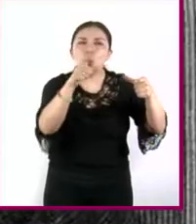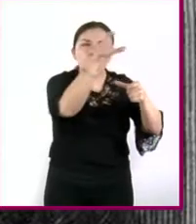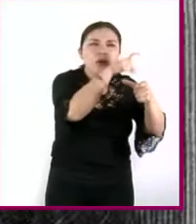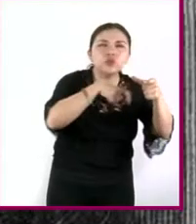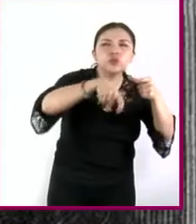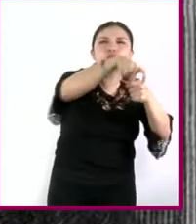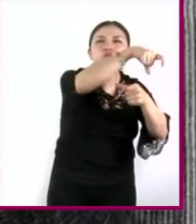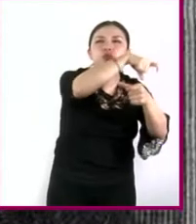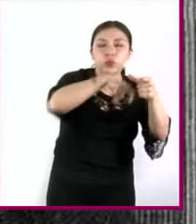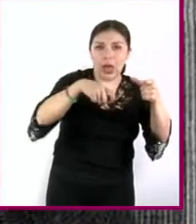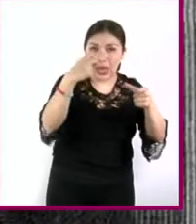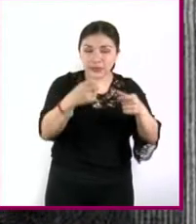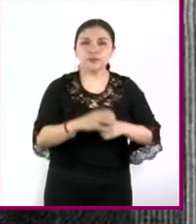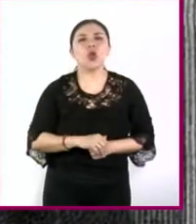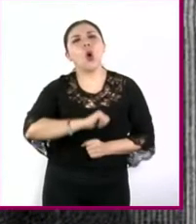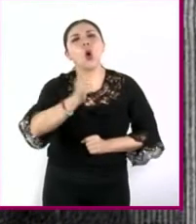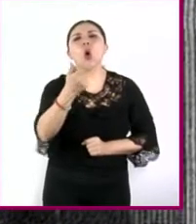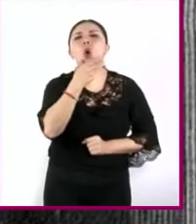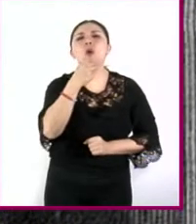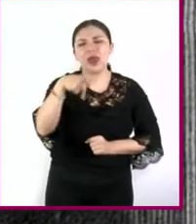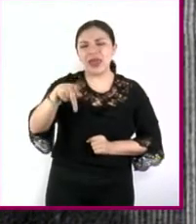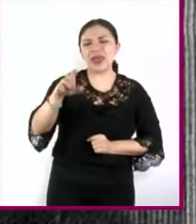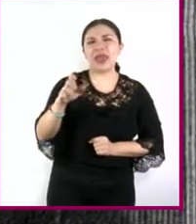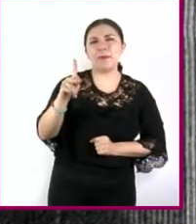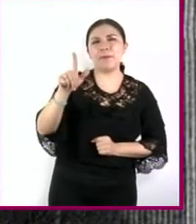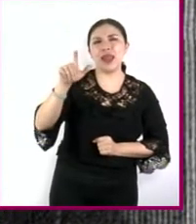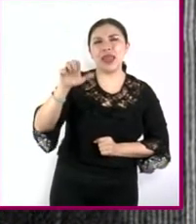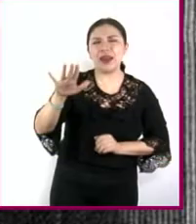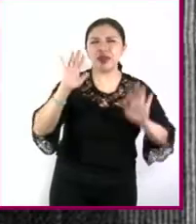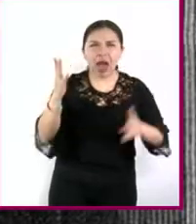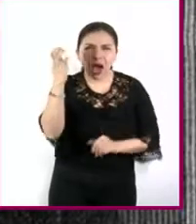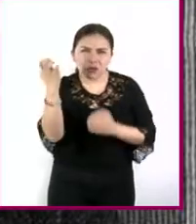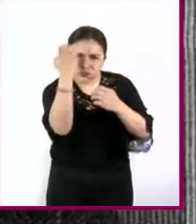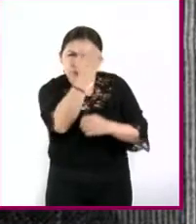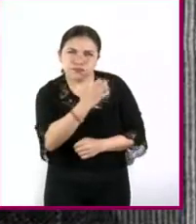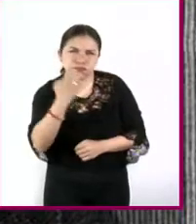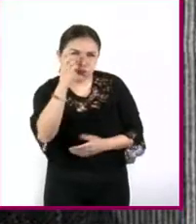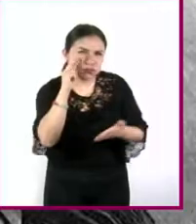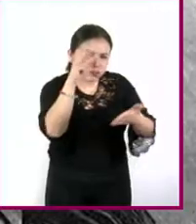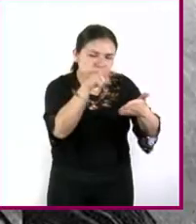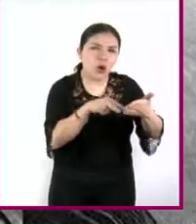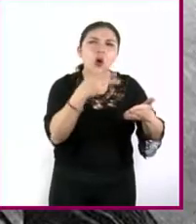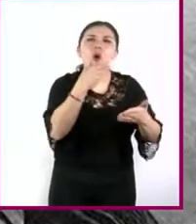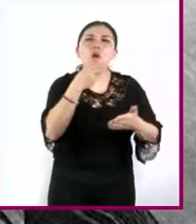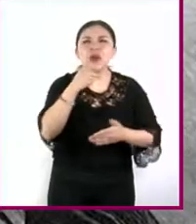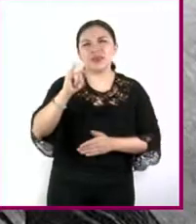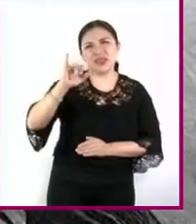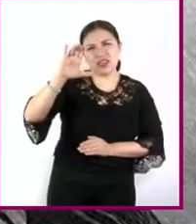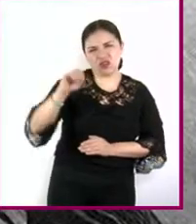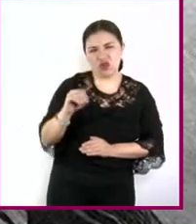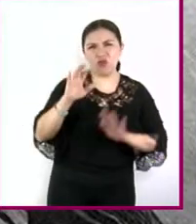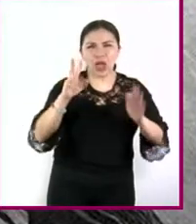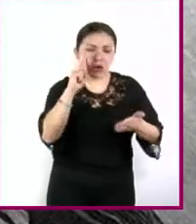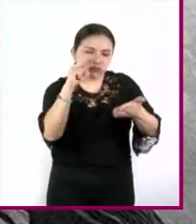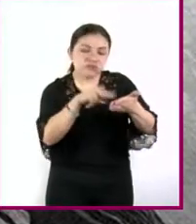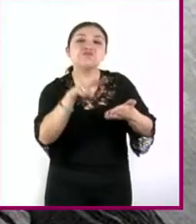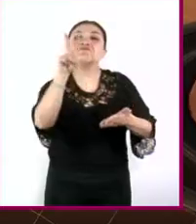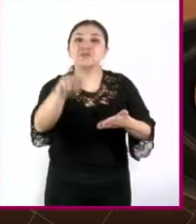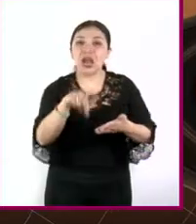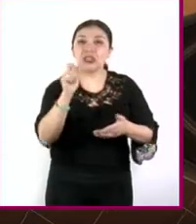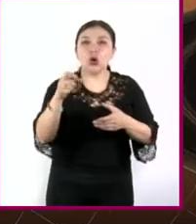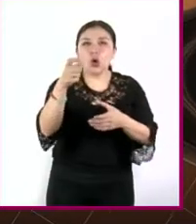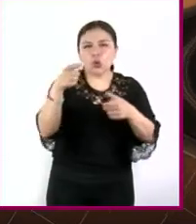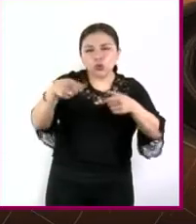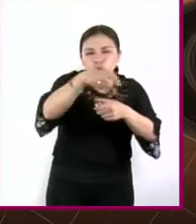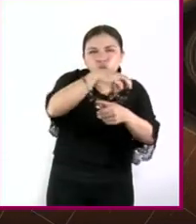a esta historia se suma johannes kepler quien analizando las observaciones del astrónomo tico brahe demostró que los planetas